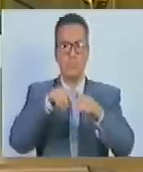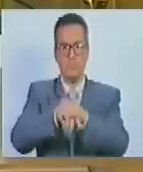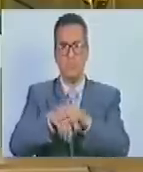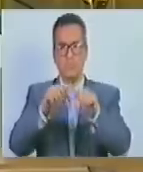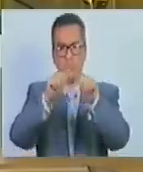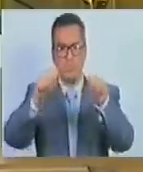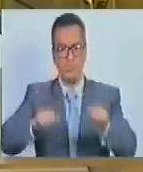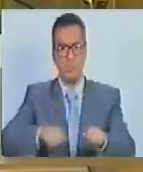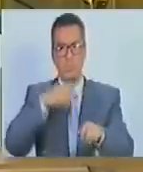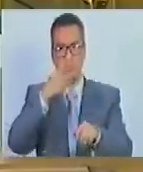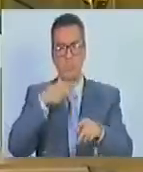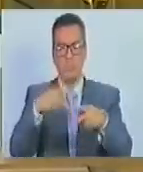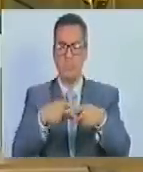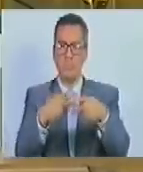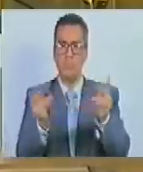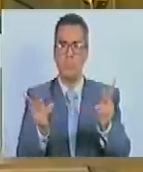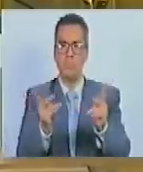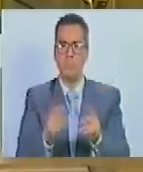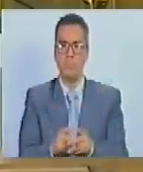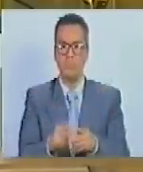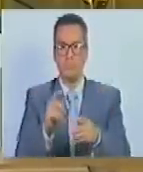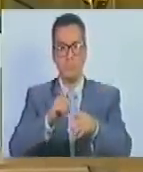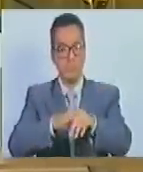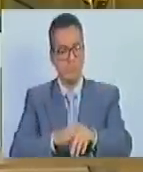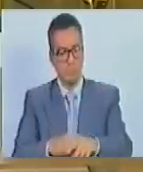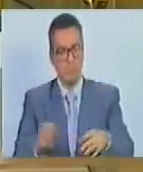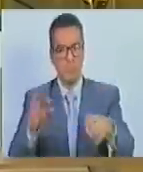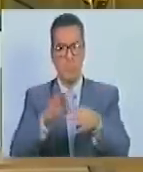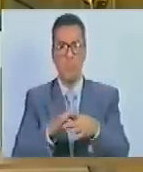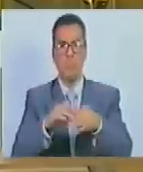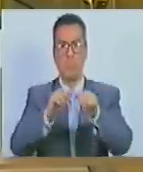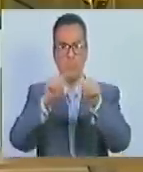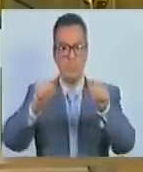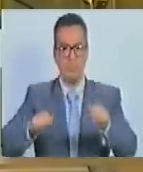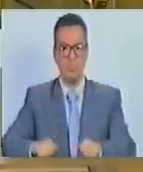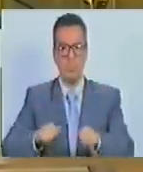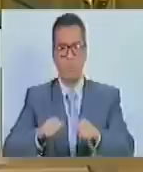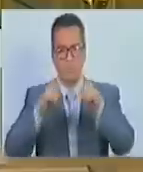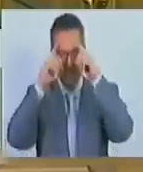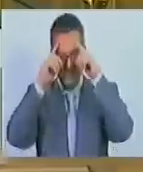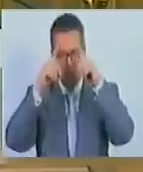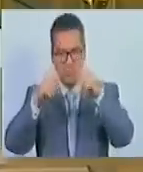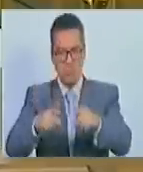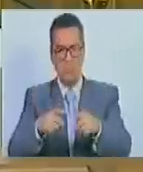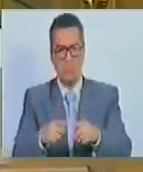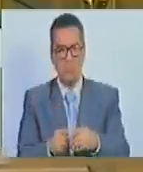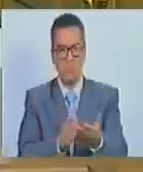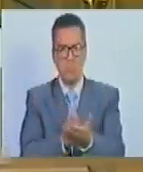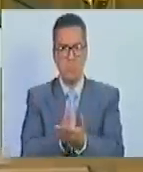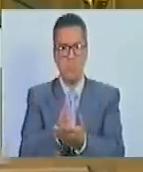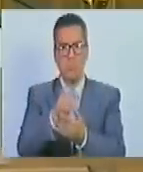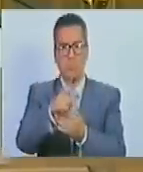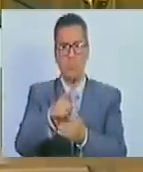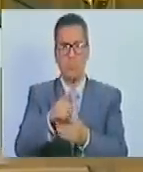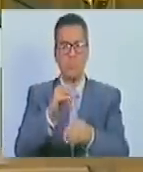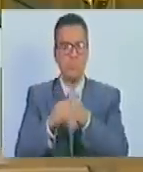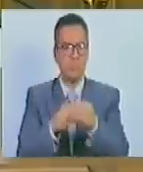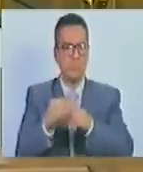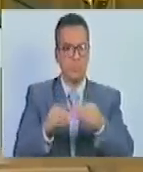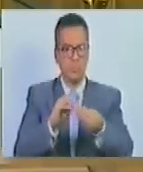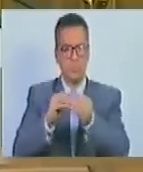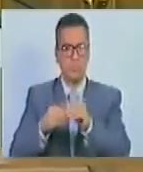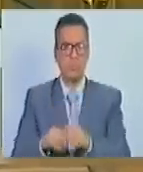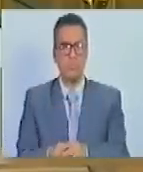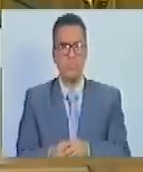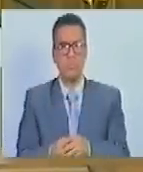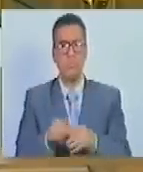del sistema de políticas públicas con carácter vinculante en el sistema de decisiones seguimiento gestión y recursos